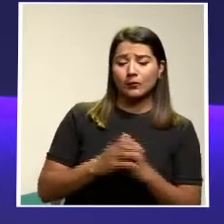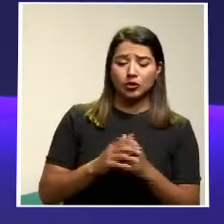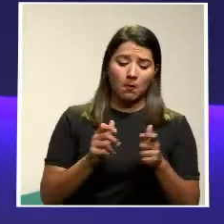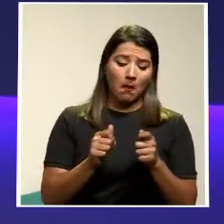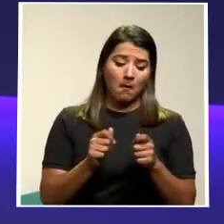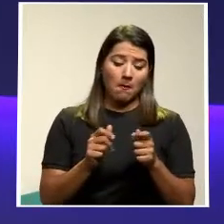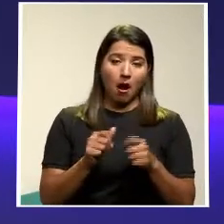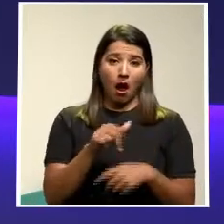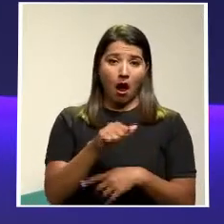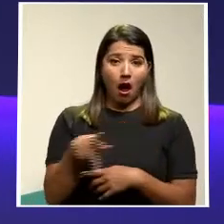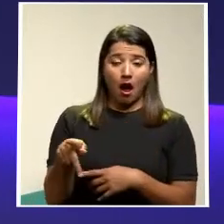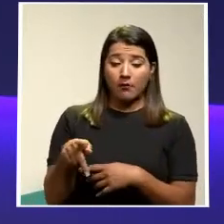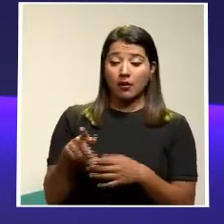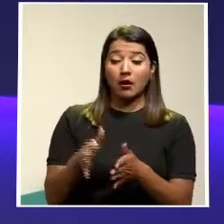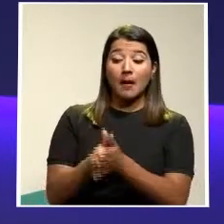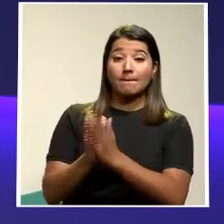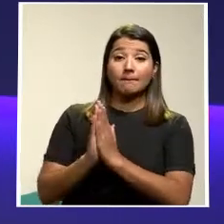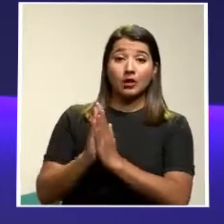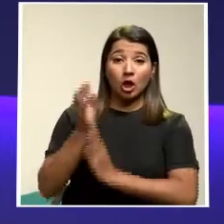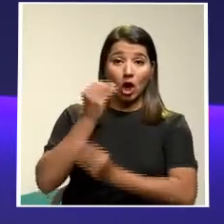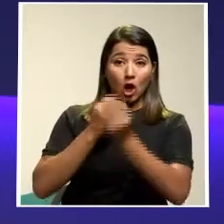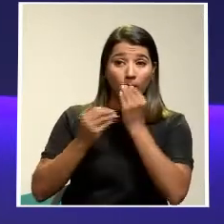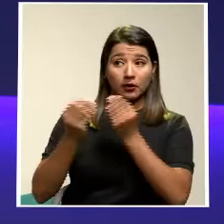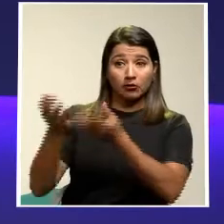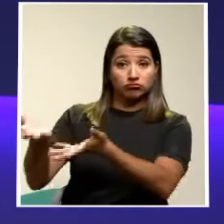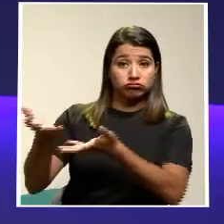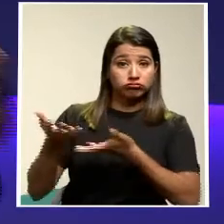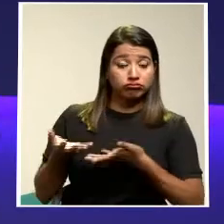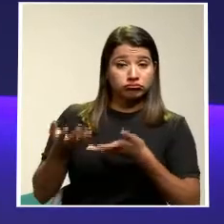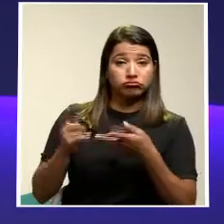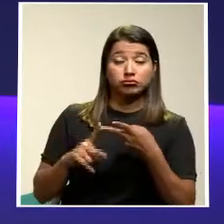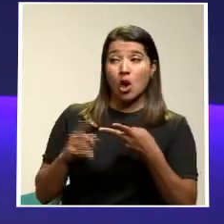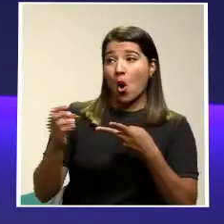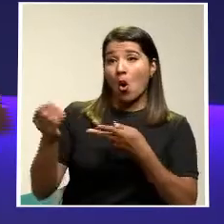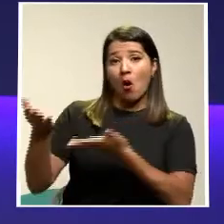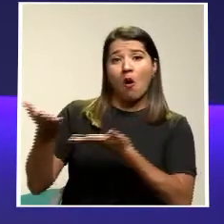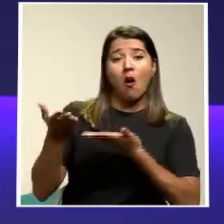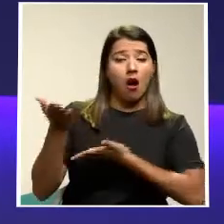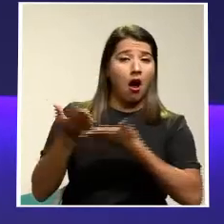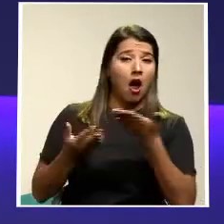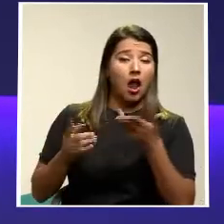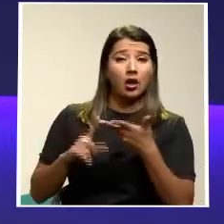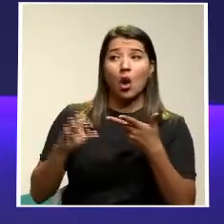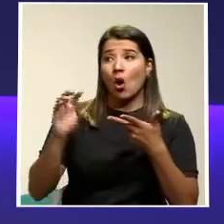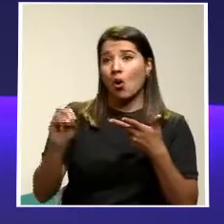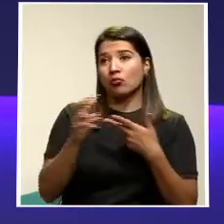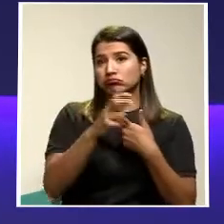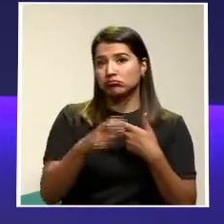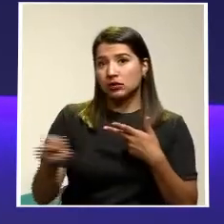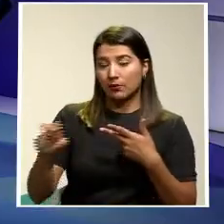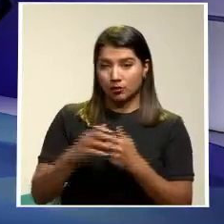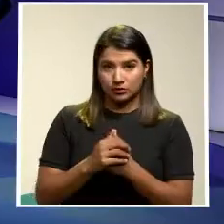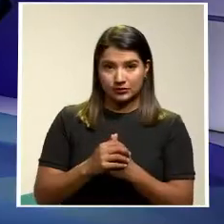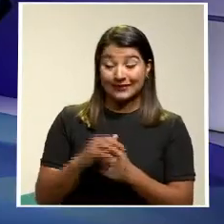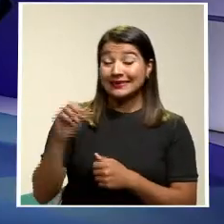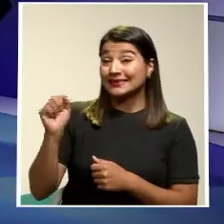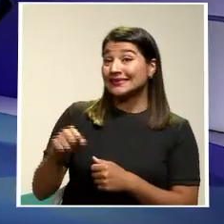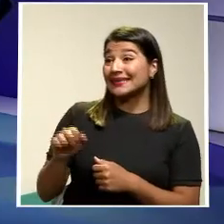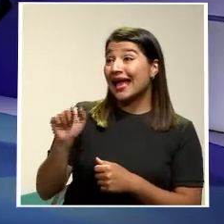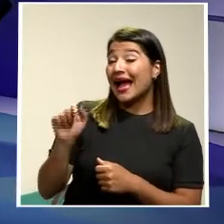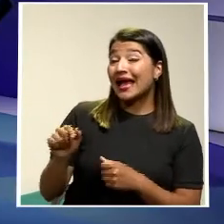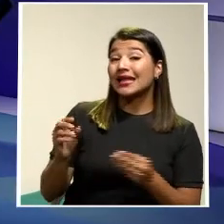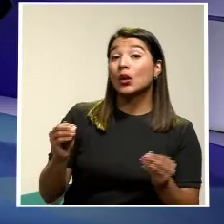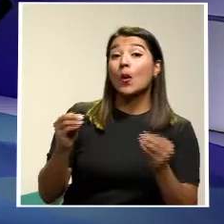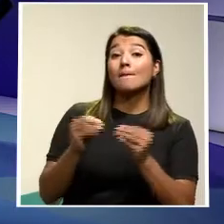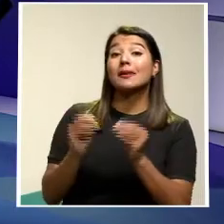la comida O que le lleva un paquete O que lo transporta A un destino Sí Aquí lo importante Es dar